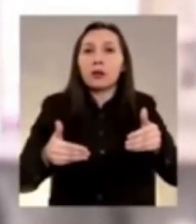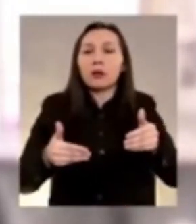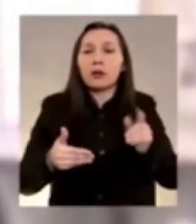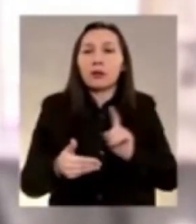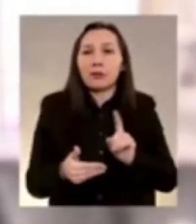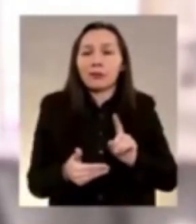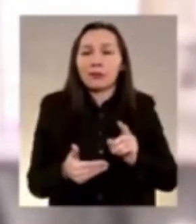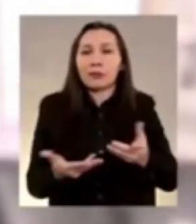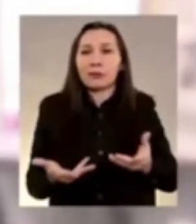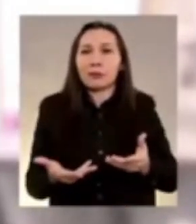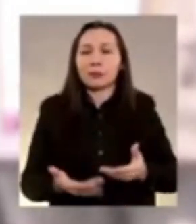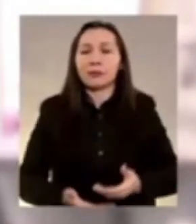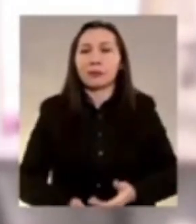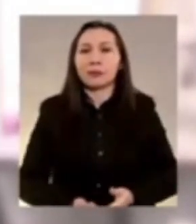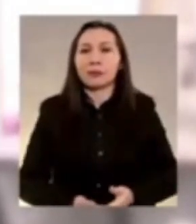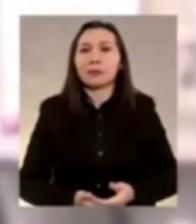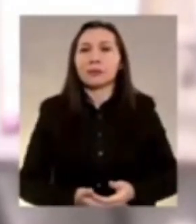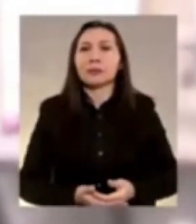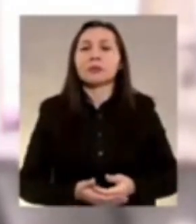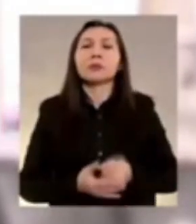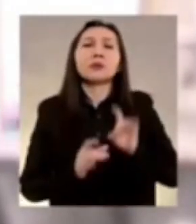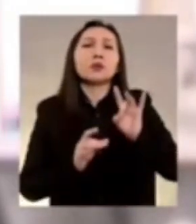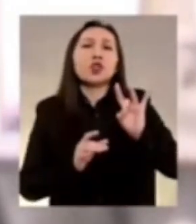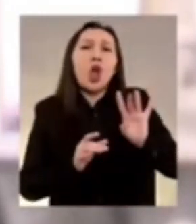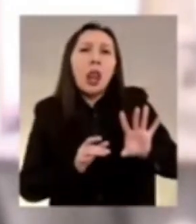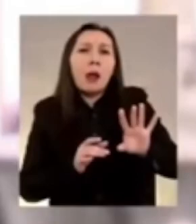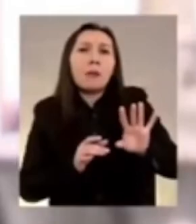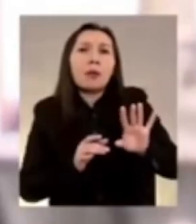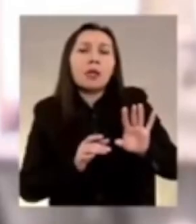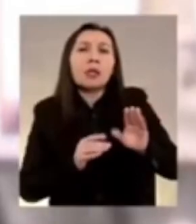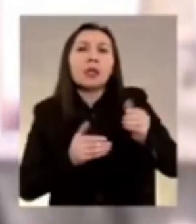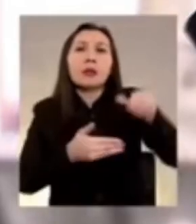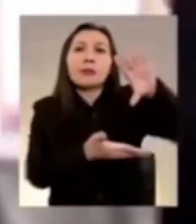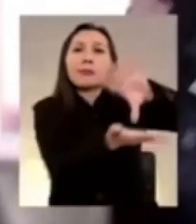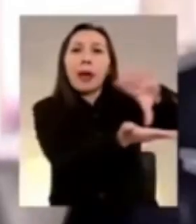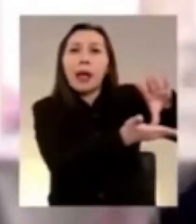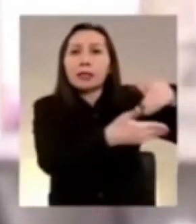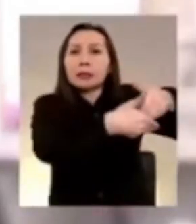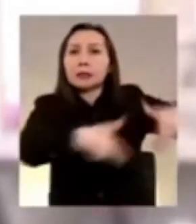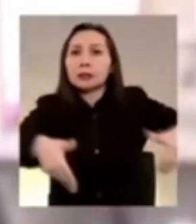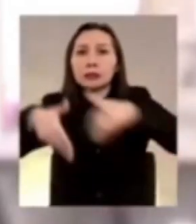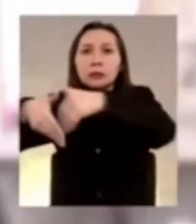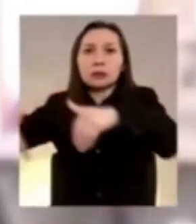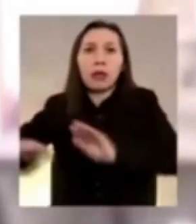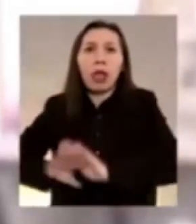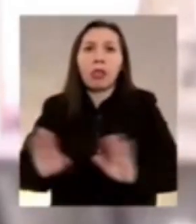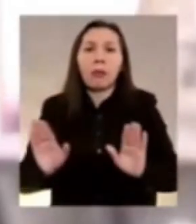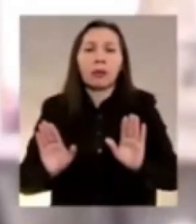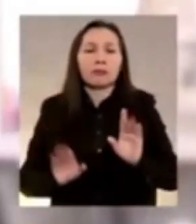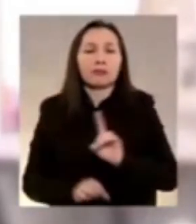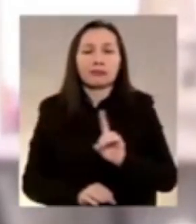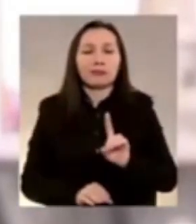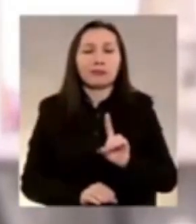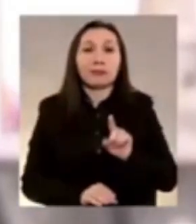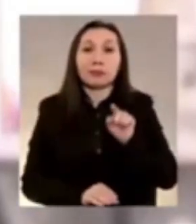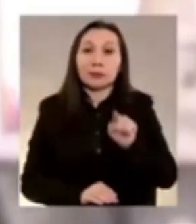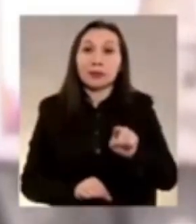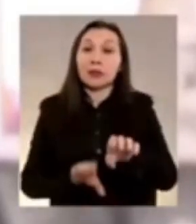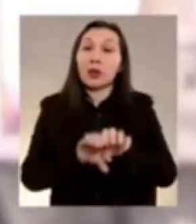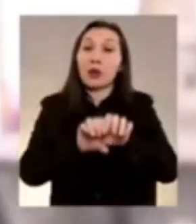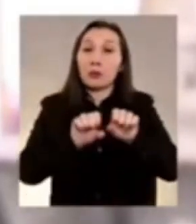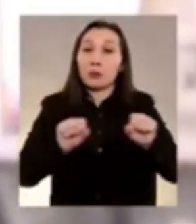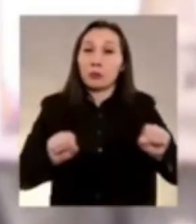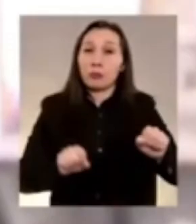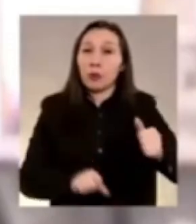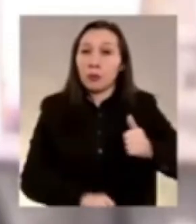se constriñen a las fronteras nacionales. Ese compromiso